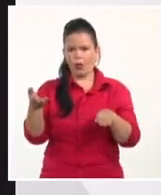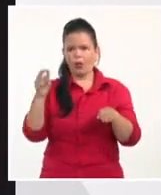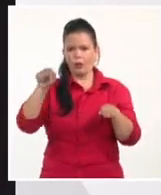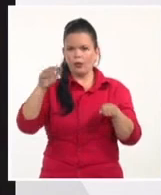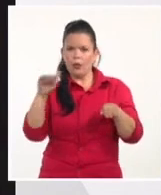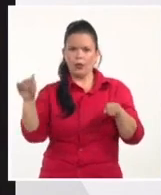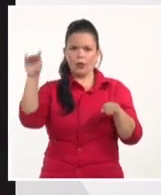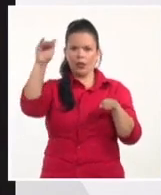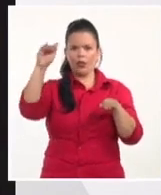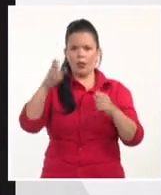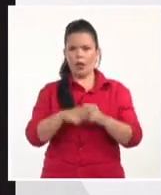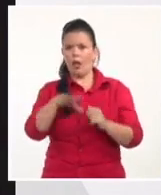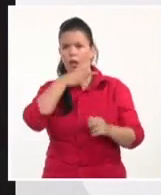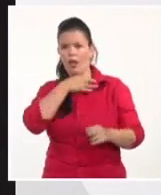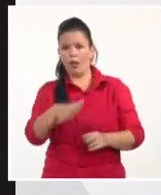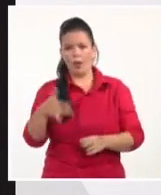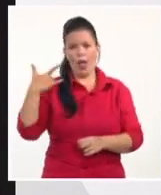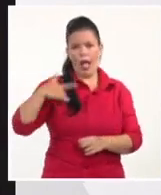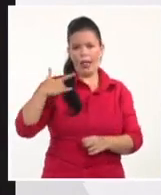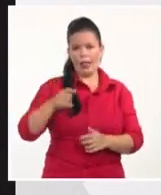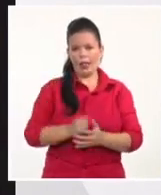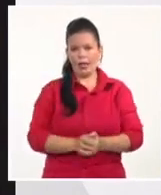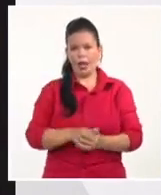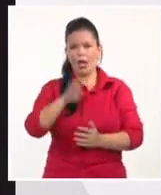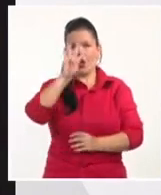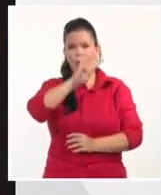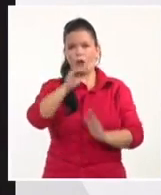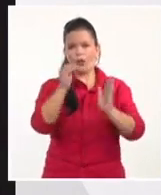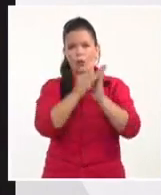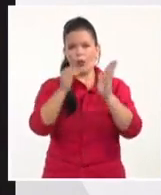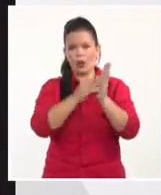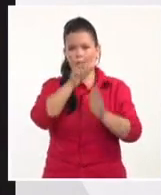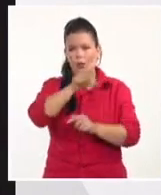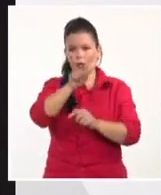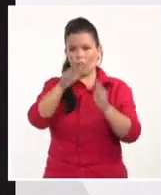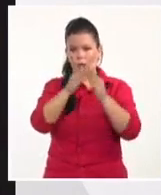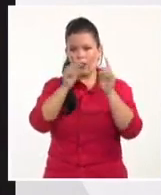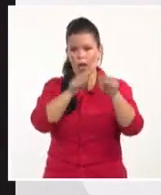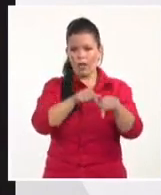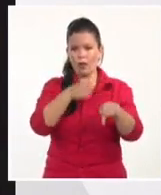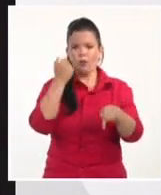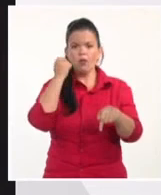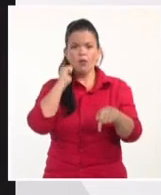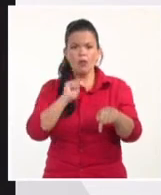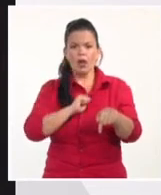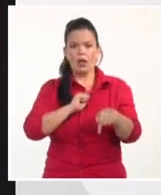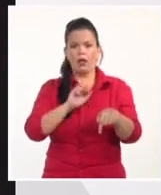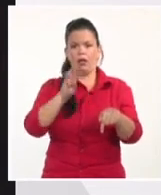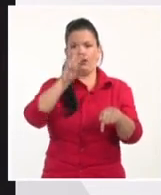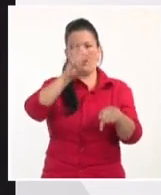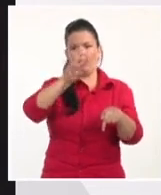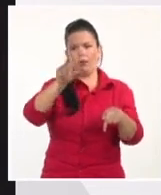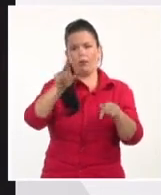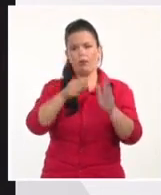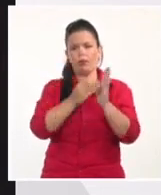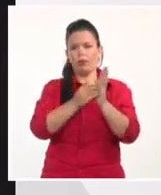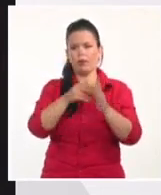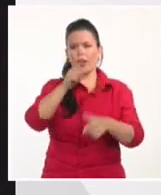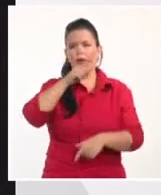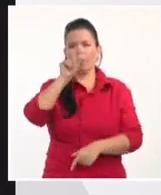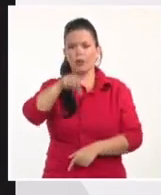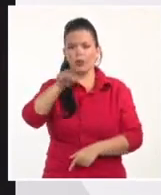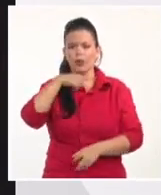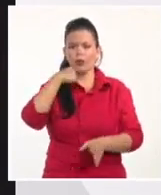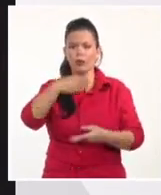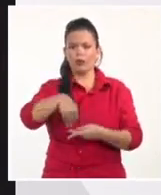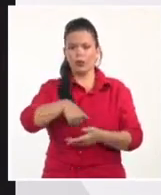que es una ciudad con 4 millones de habitantes, murieron más de 31 personas. Entonces, bueno, es un elemento siempre, son muchas